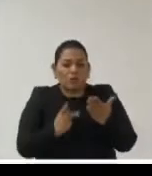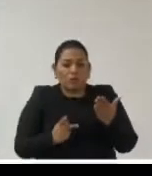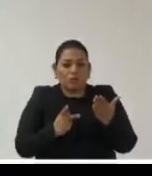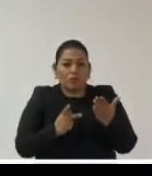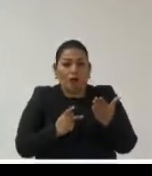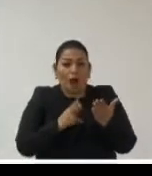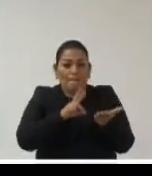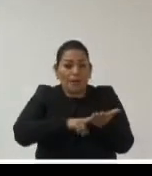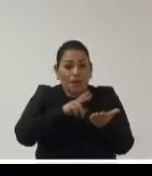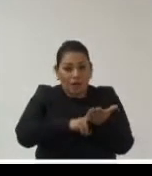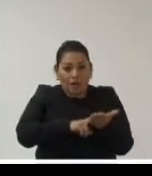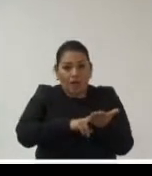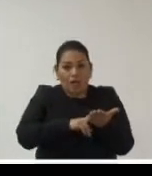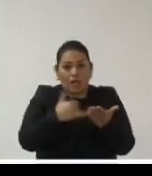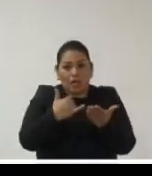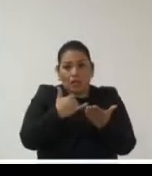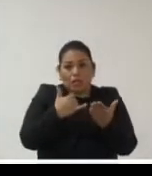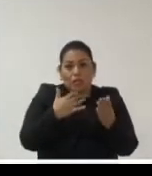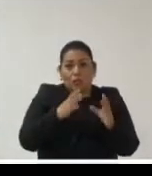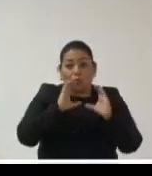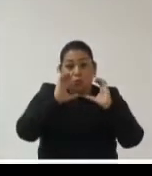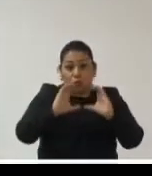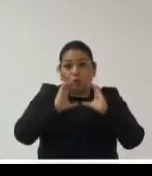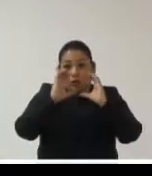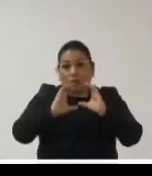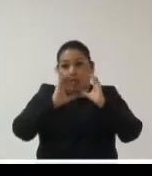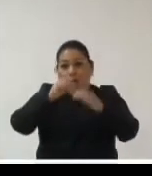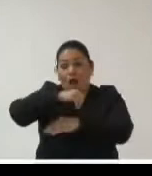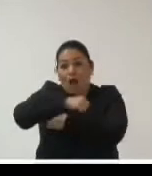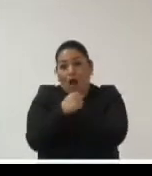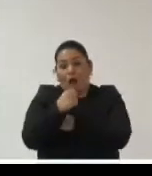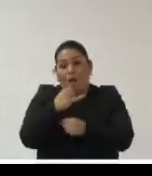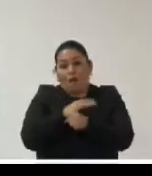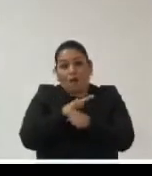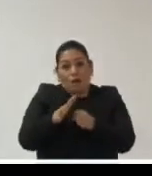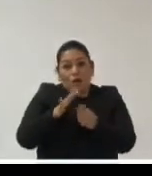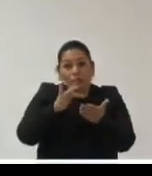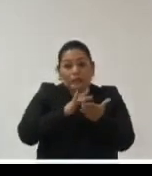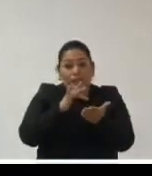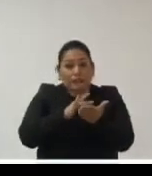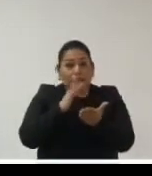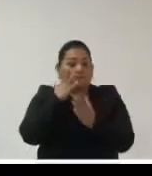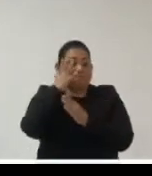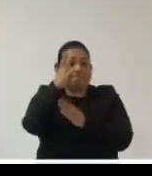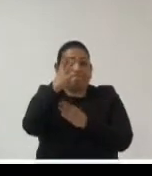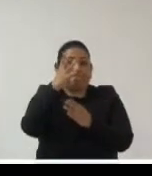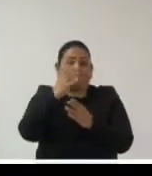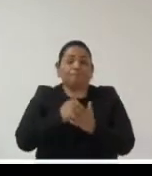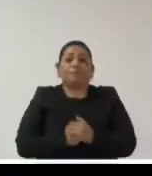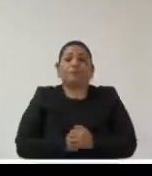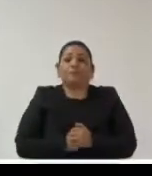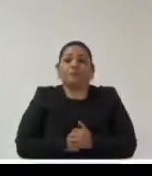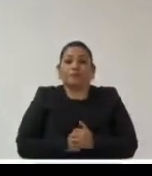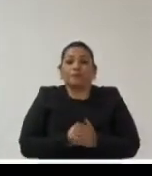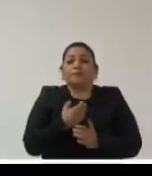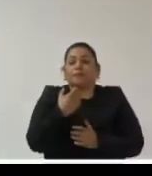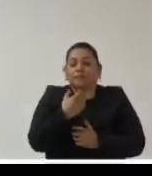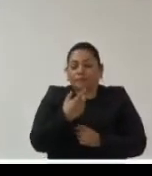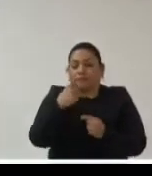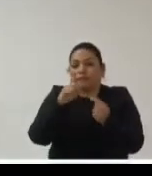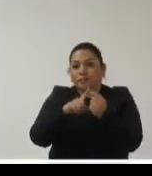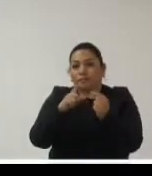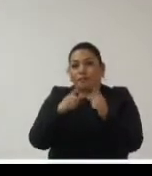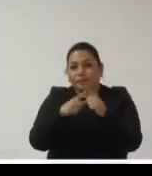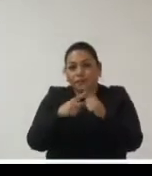valoración y de conservación pues la preservación digital a largo plazo como lo señalaba Daniel es una tarea